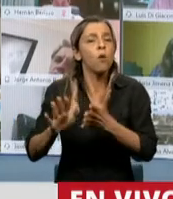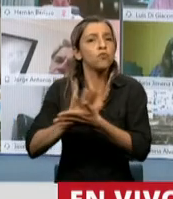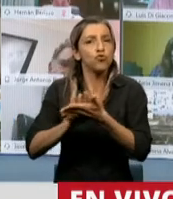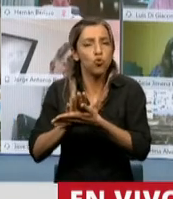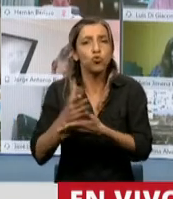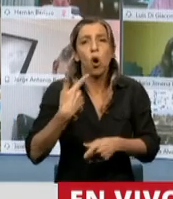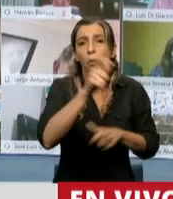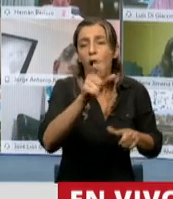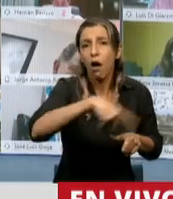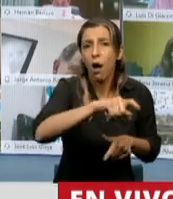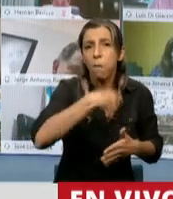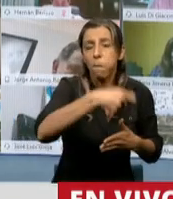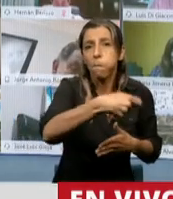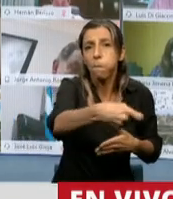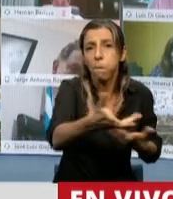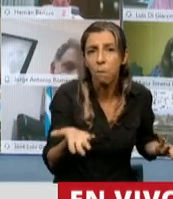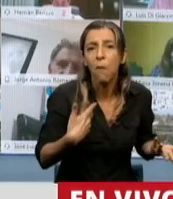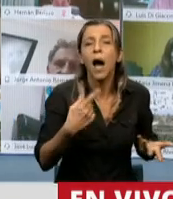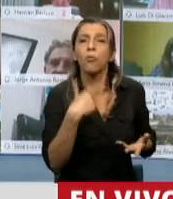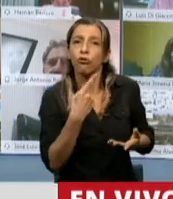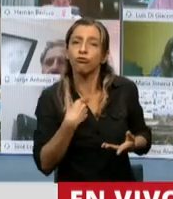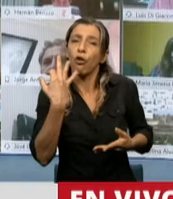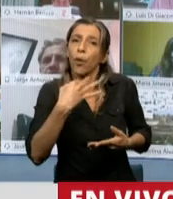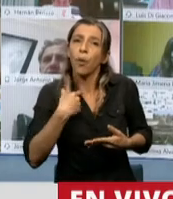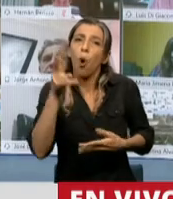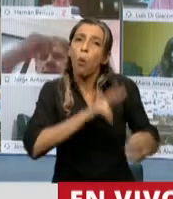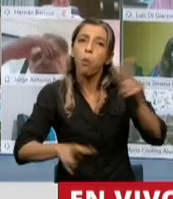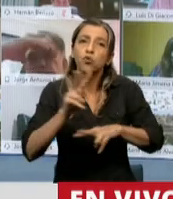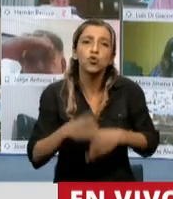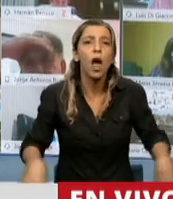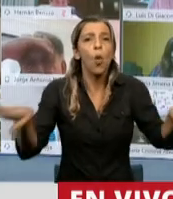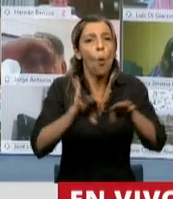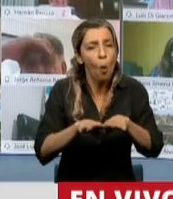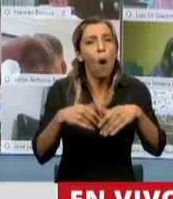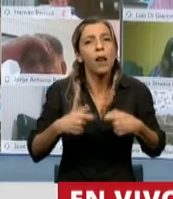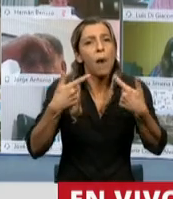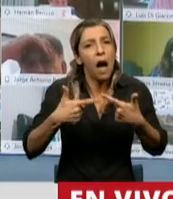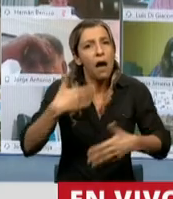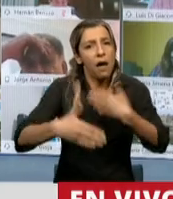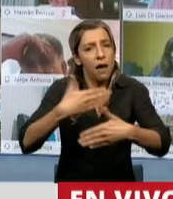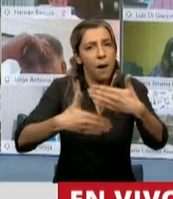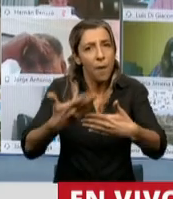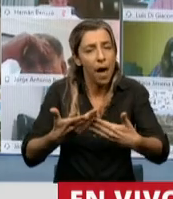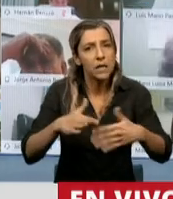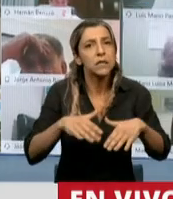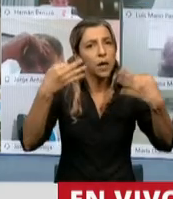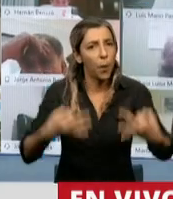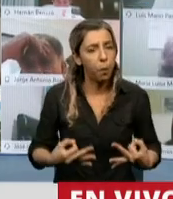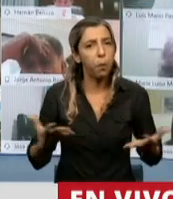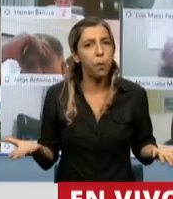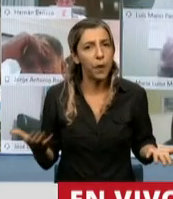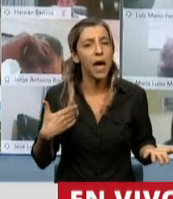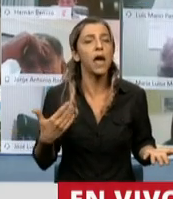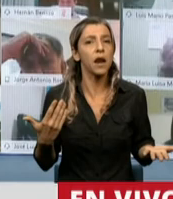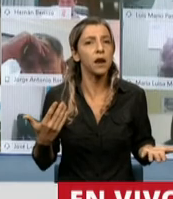avanzar en una patria que sea un poco justa y soberana, para poder avanzar en una Argentina de pie y con